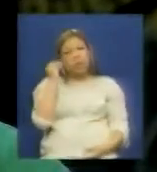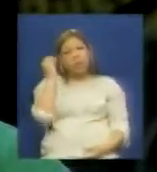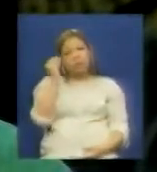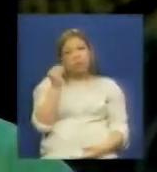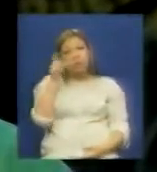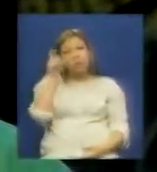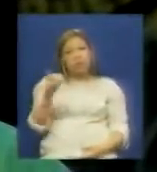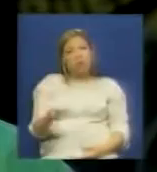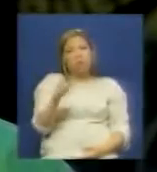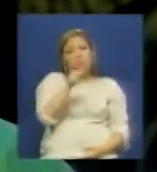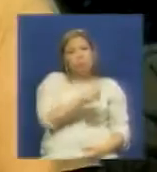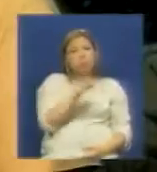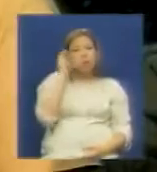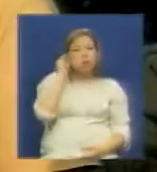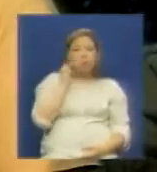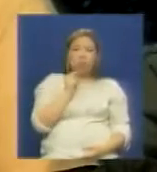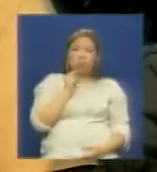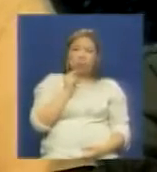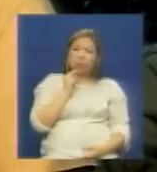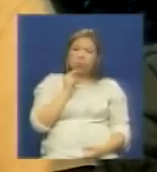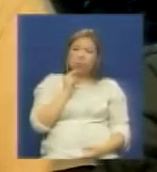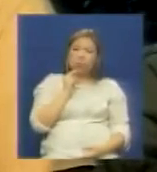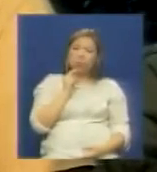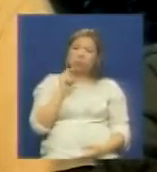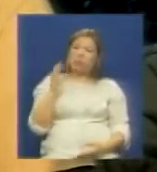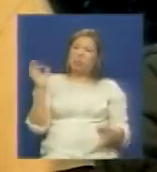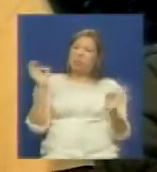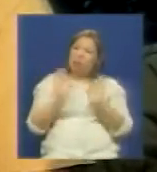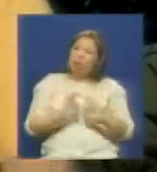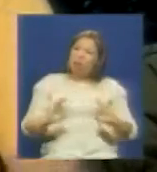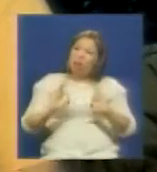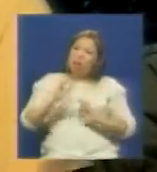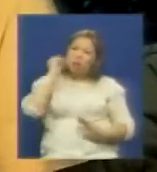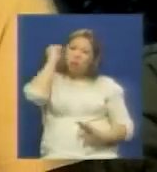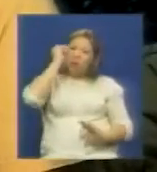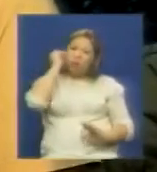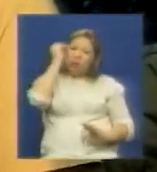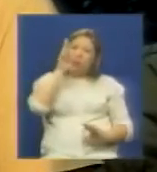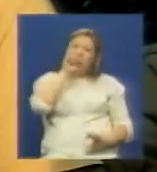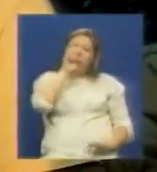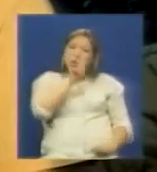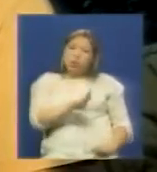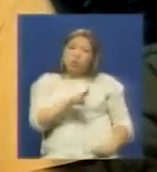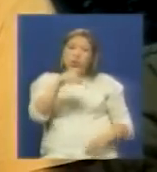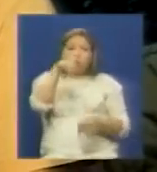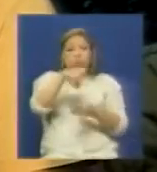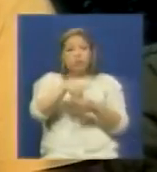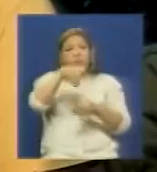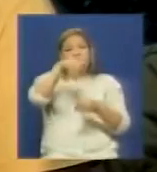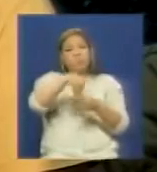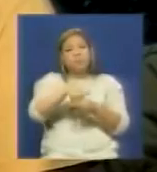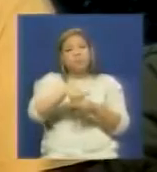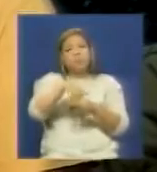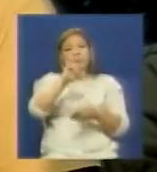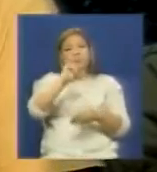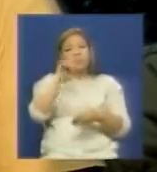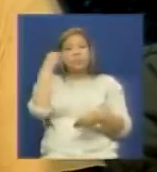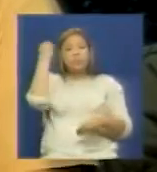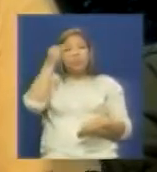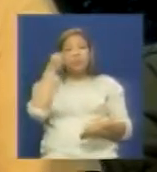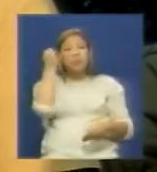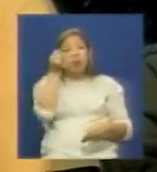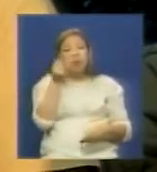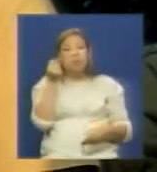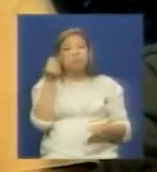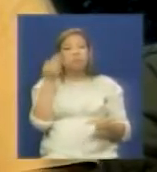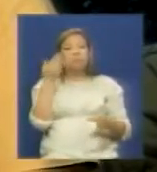el pueblo de Sumón Bolívar más allá del simple hecho del resultado electoral tenemos que revisarnos